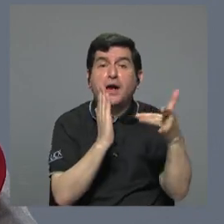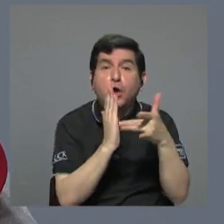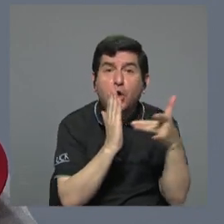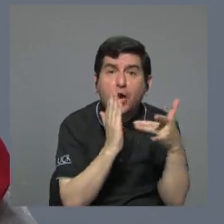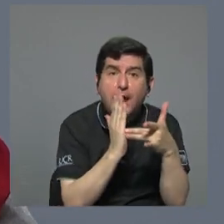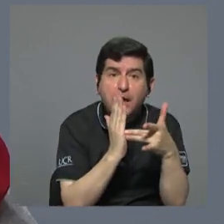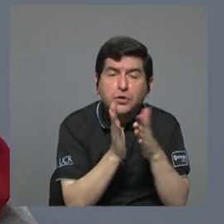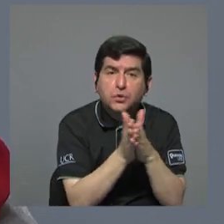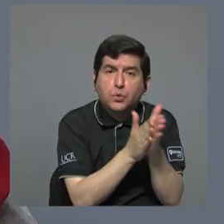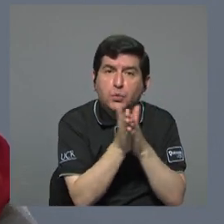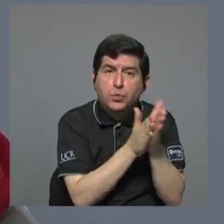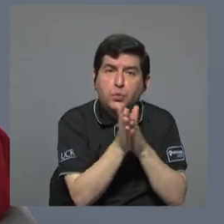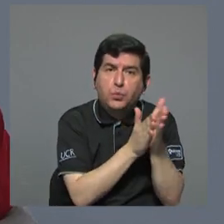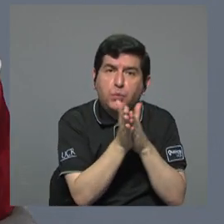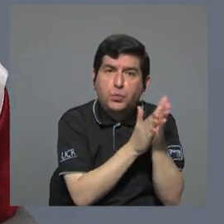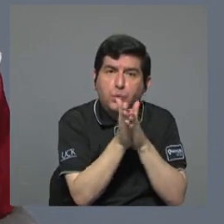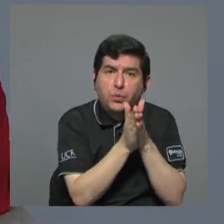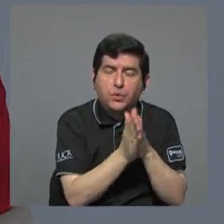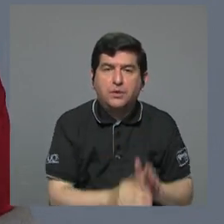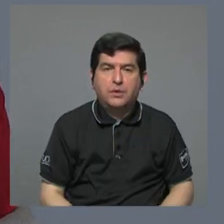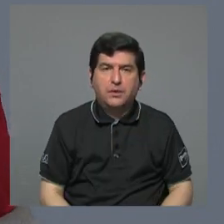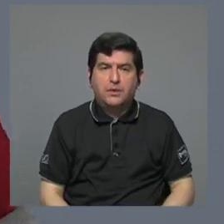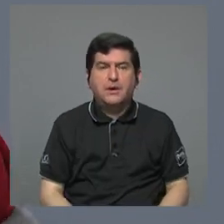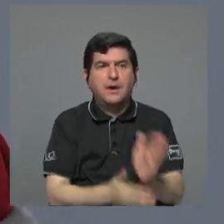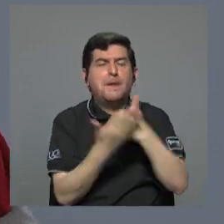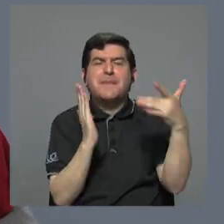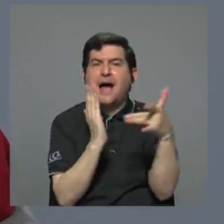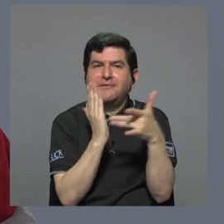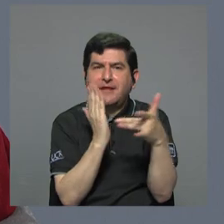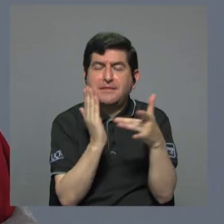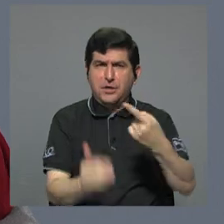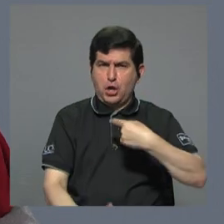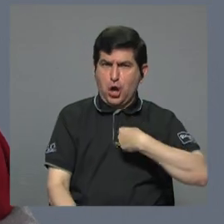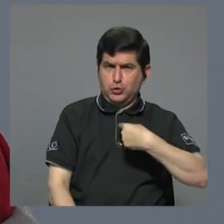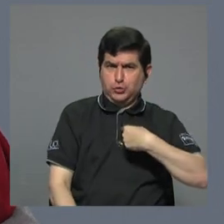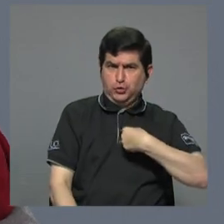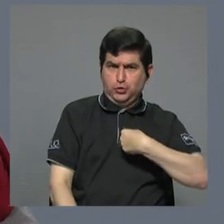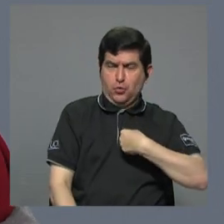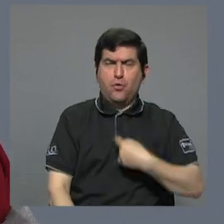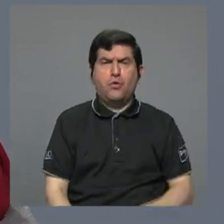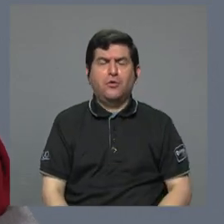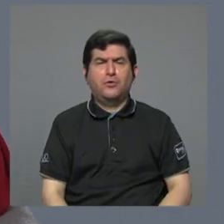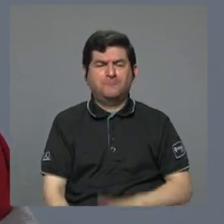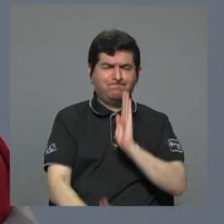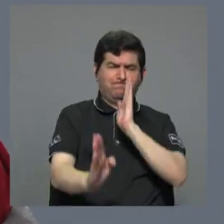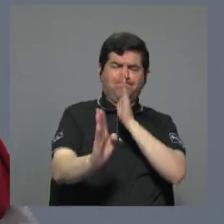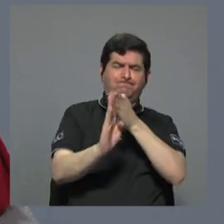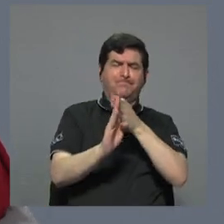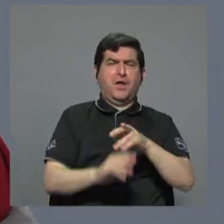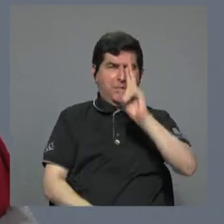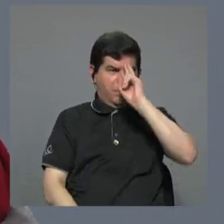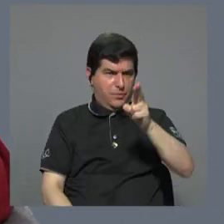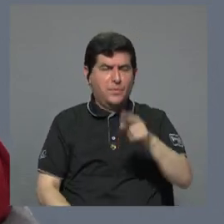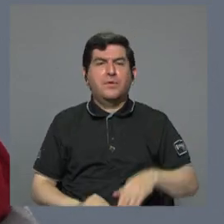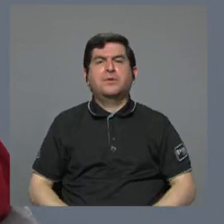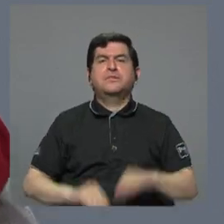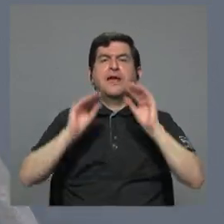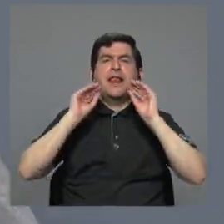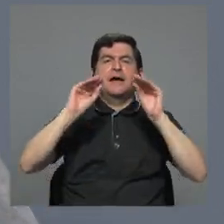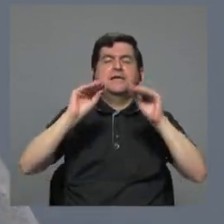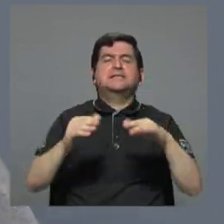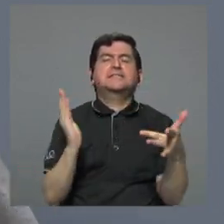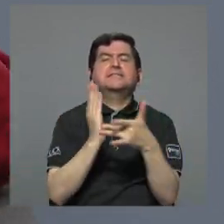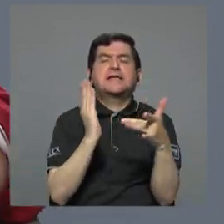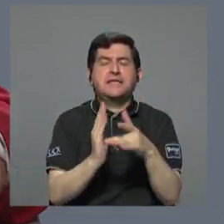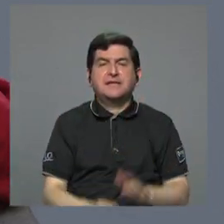aprovechar aquí la parte técnica yo soy fiel admiradora de lo que es la educación técnica